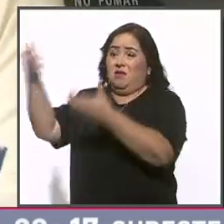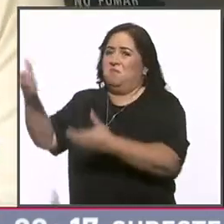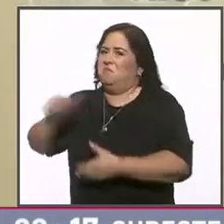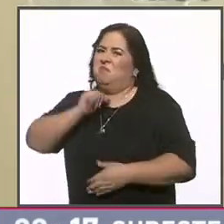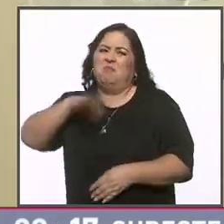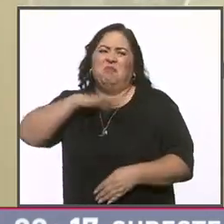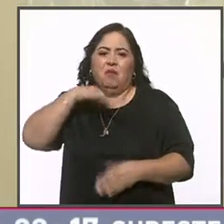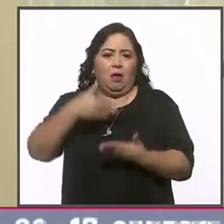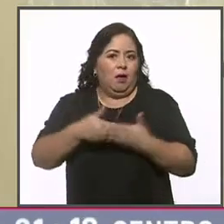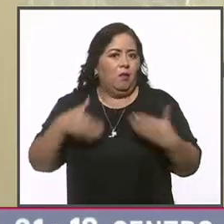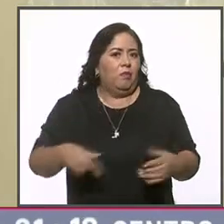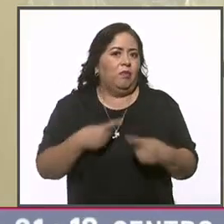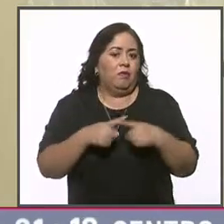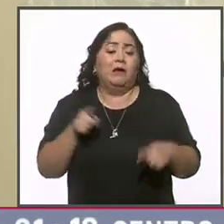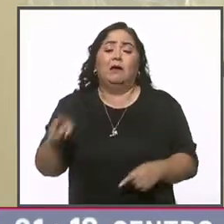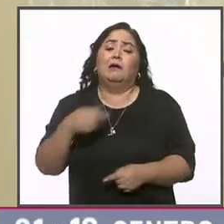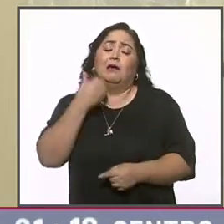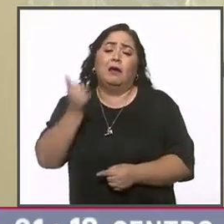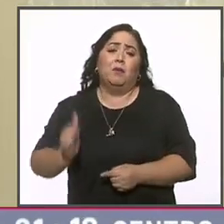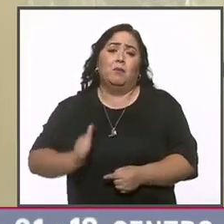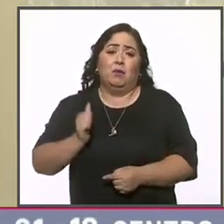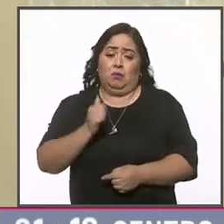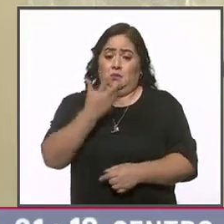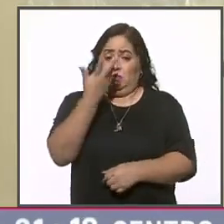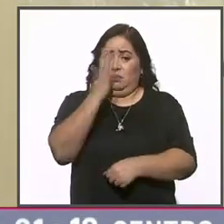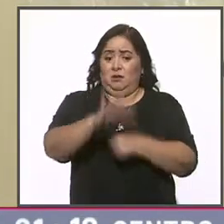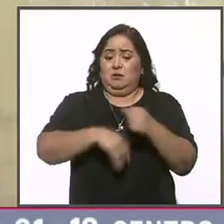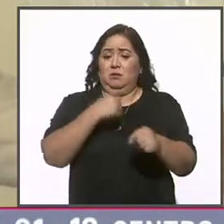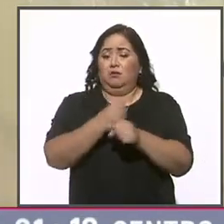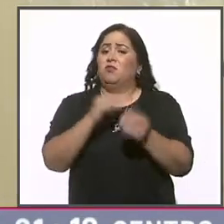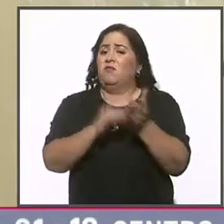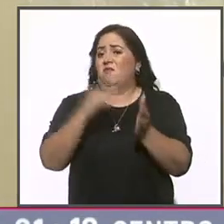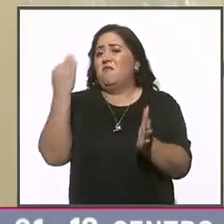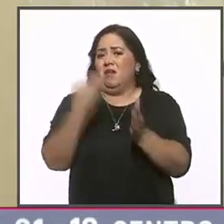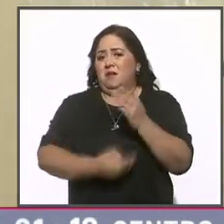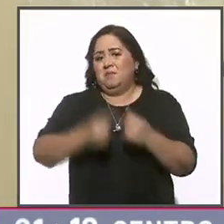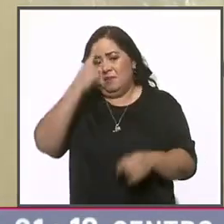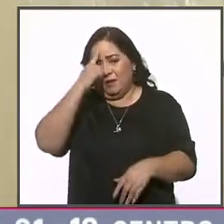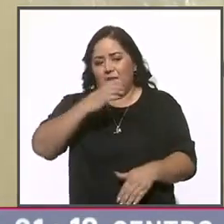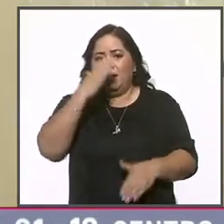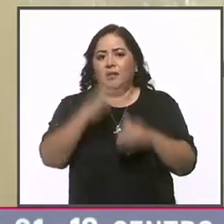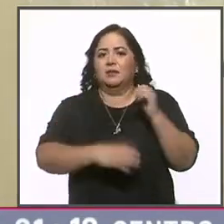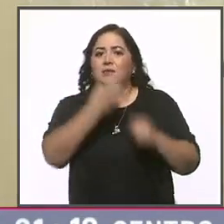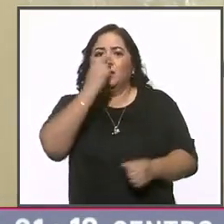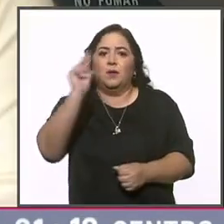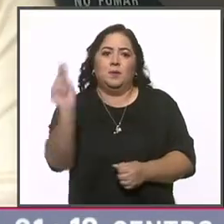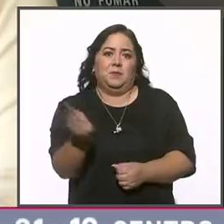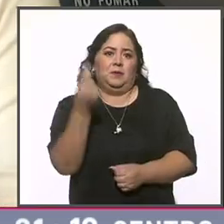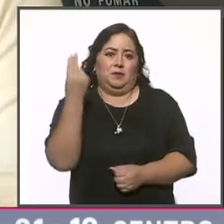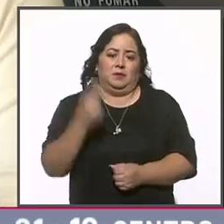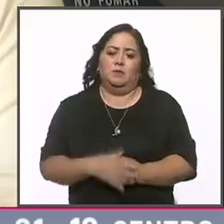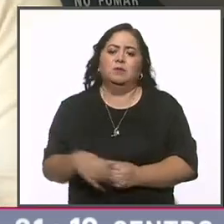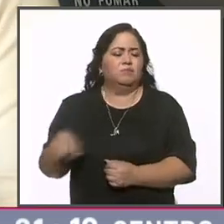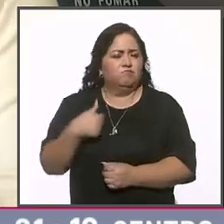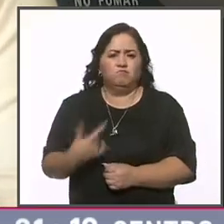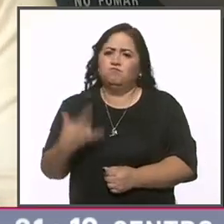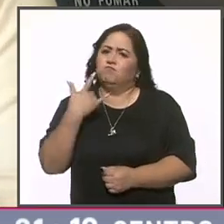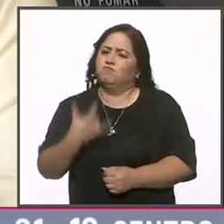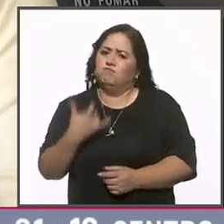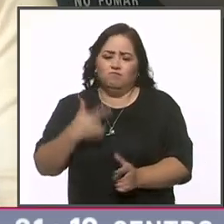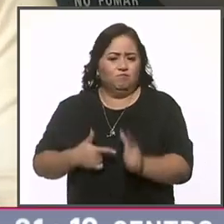vine a hacer aquí. Valentín quiere aprovechar los casi 10 años que le quedan de sentencia para terminar una carrera universitaria. No dejo de luchar,